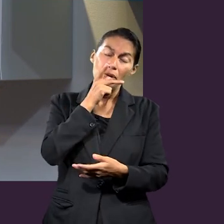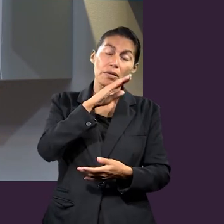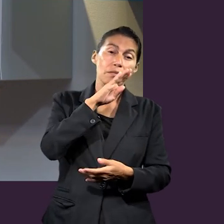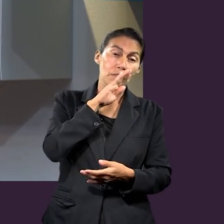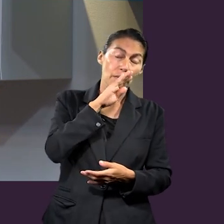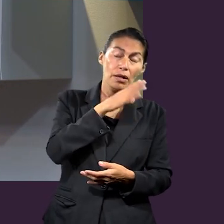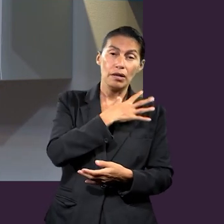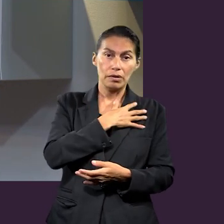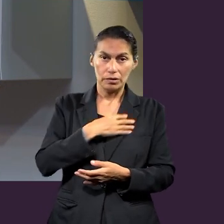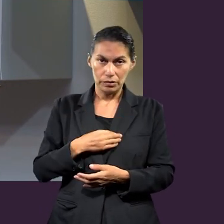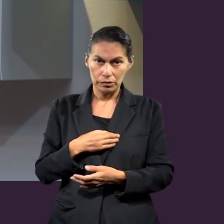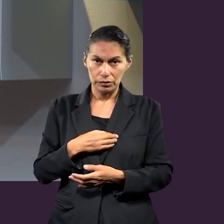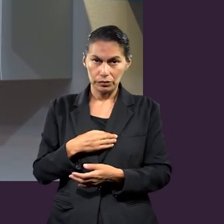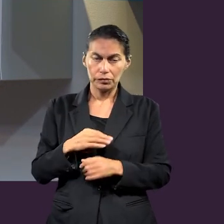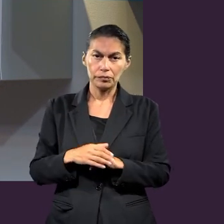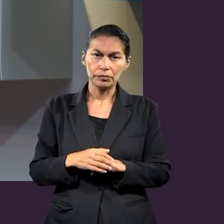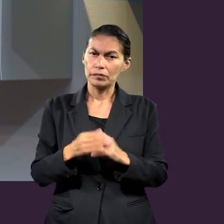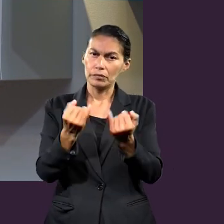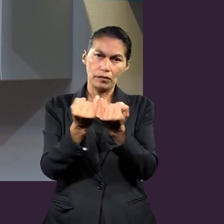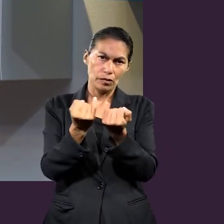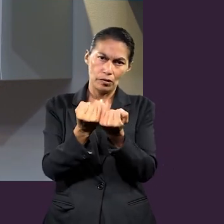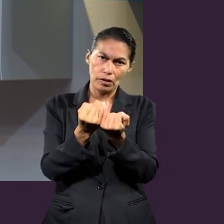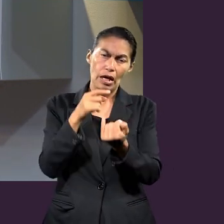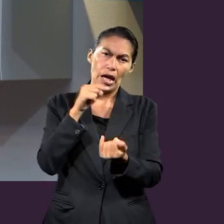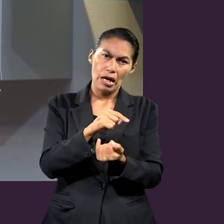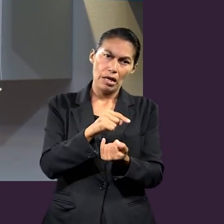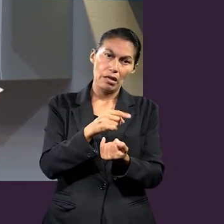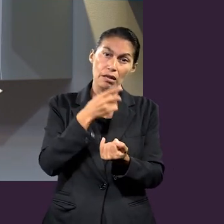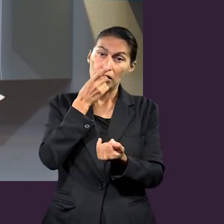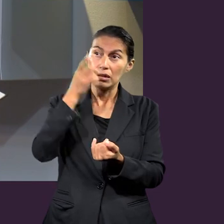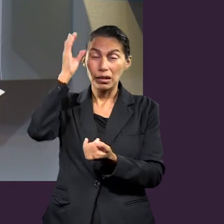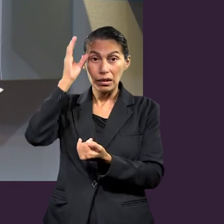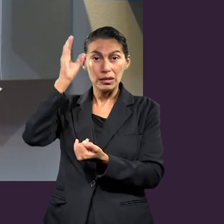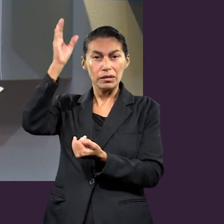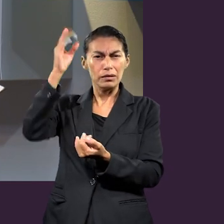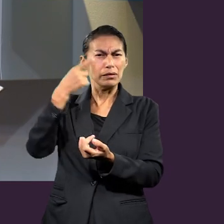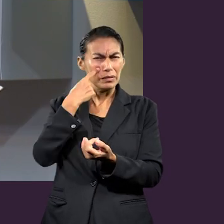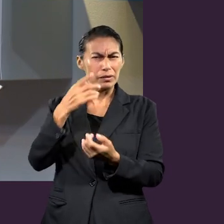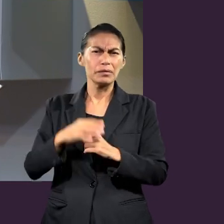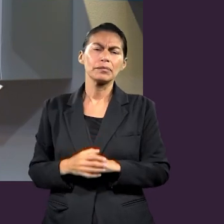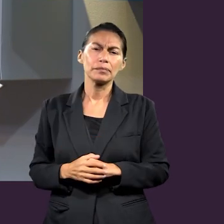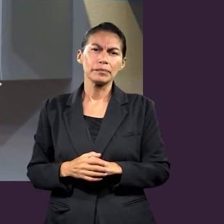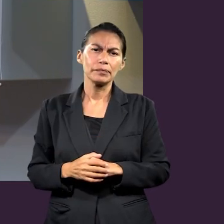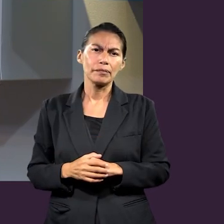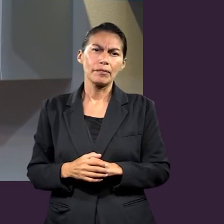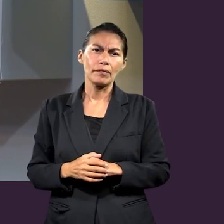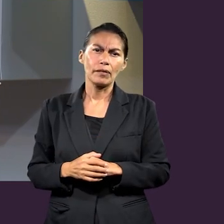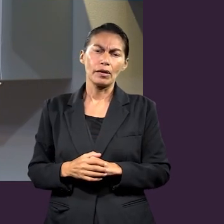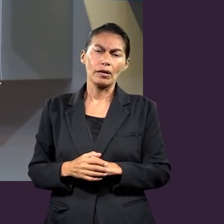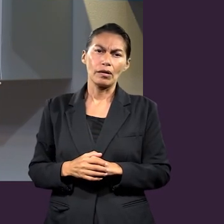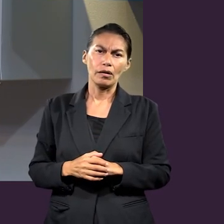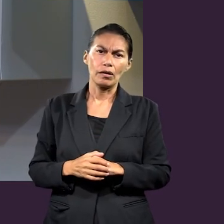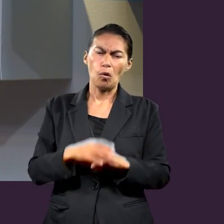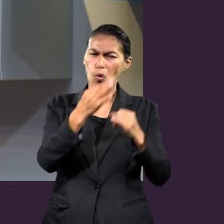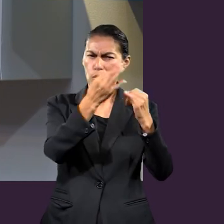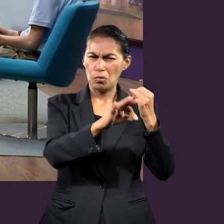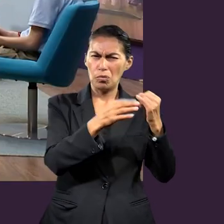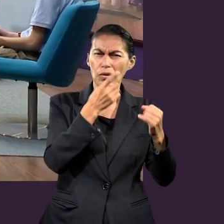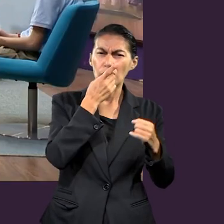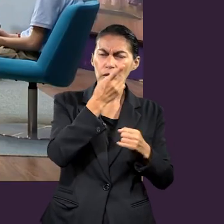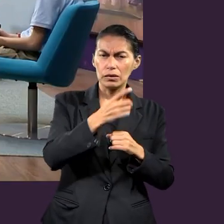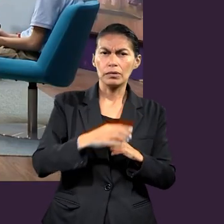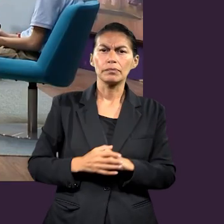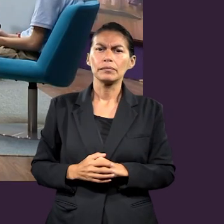el texto que leímos anteriormente de los padres para con los hijos, este texto termina con Cristo. Yo no sé si ustedes lo notaron.